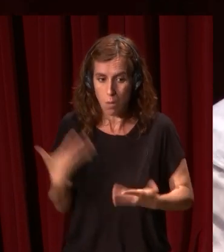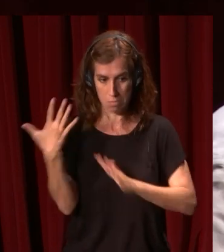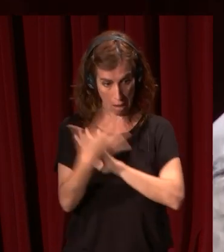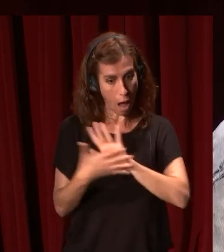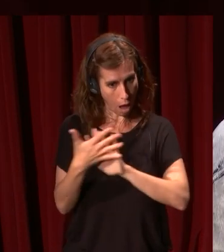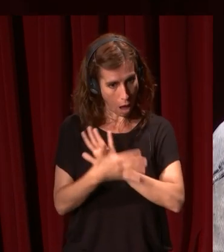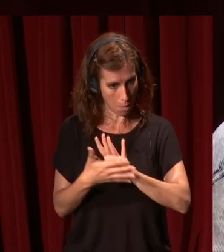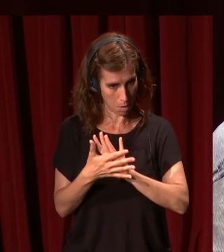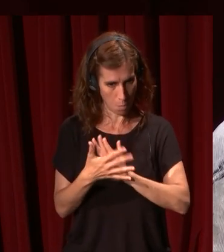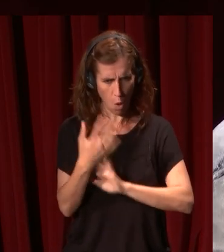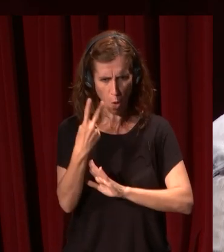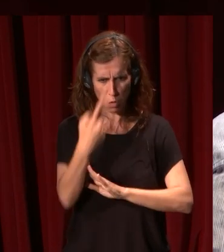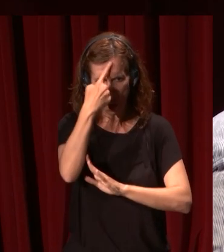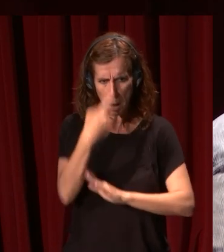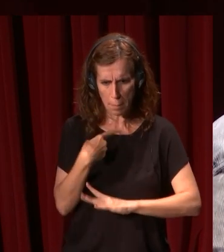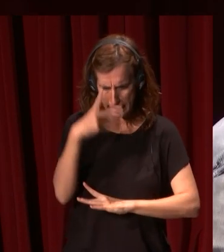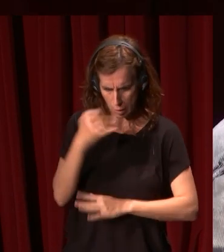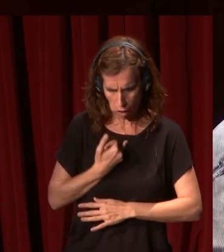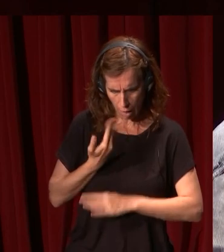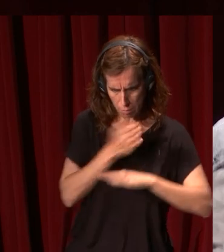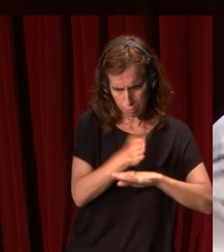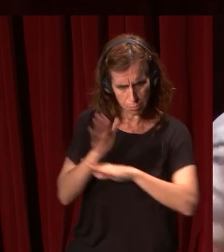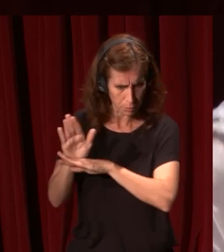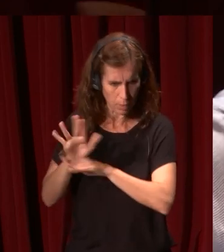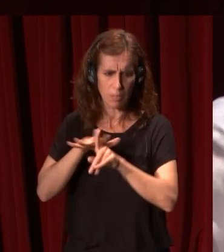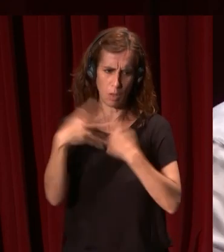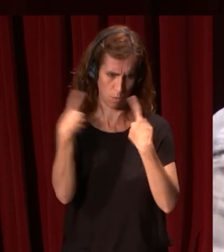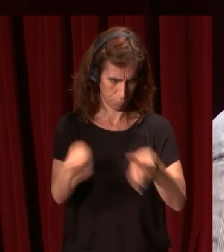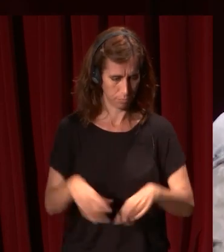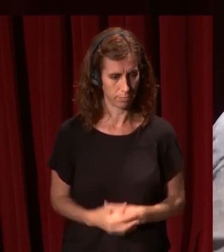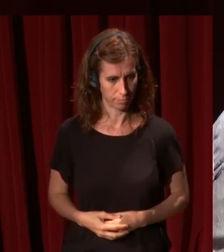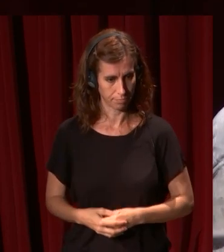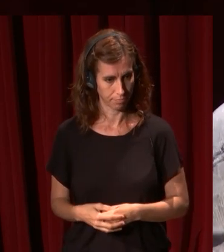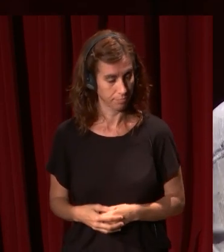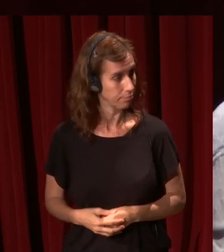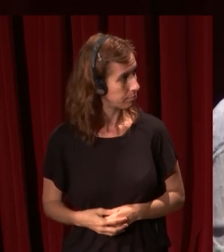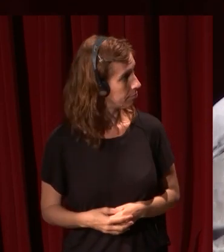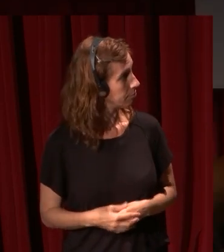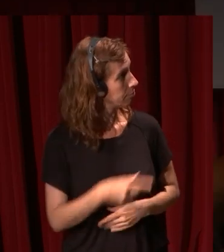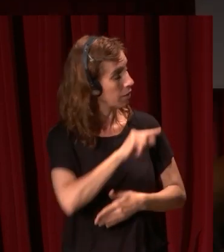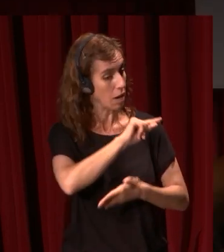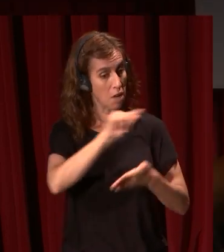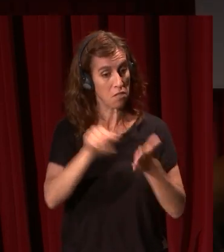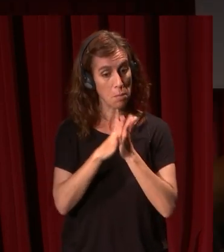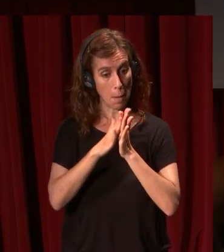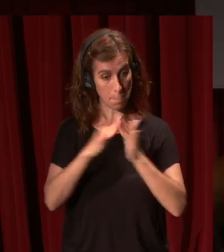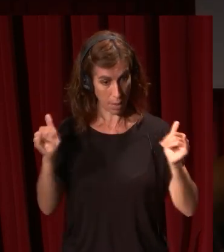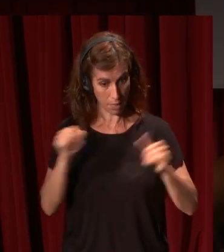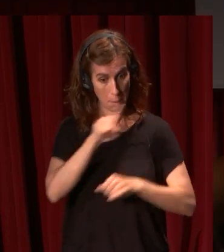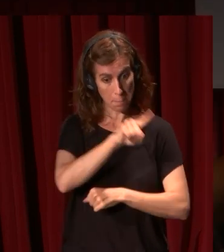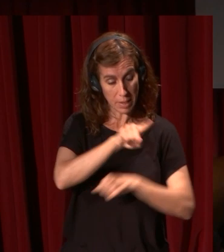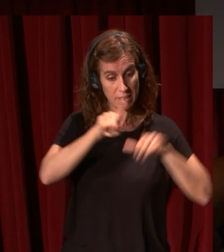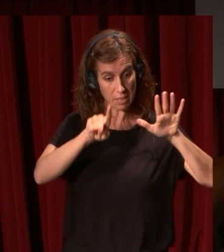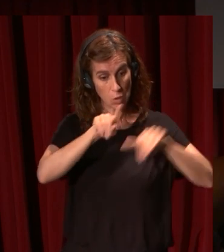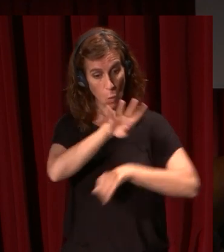unos minutos dos imágenes creo que tengo sobre un caso diferente en este caso la firma de la paz de Munster en 1648